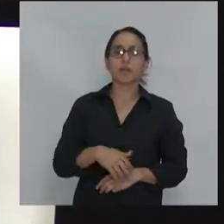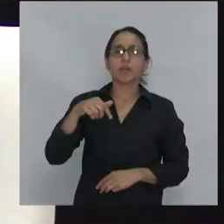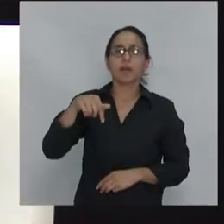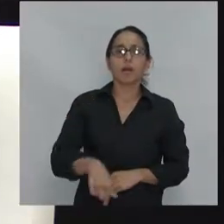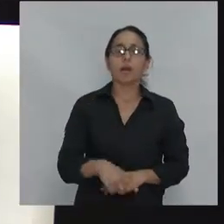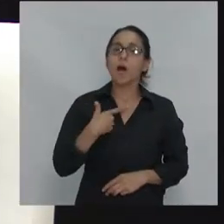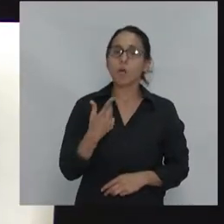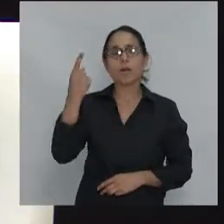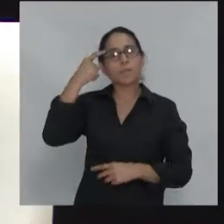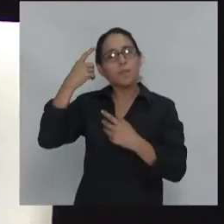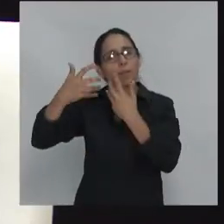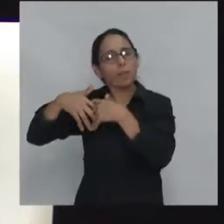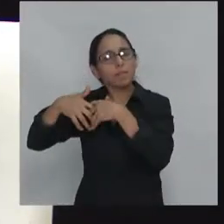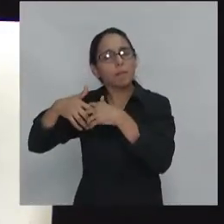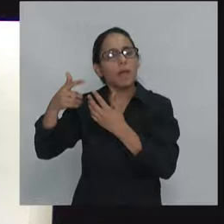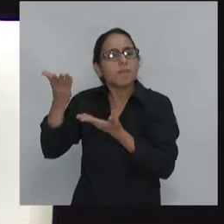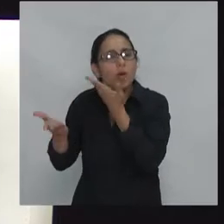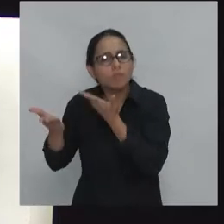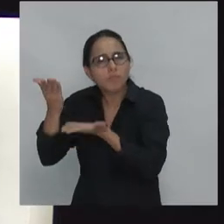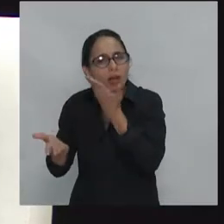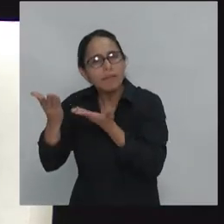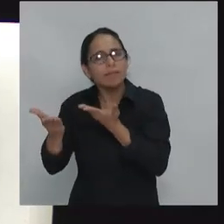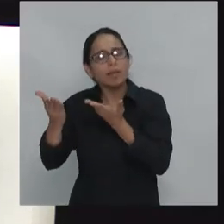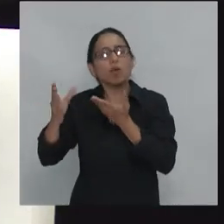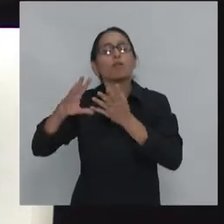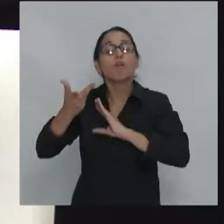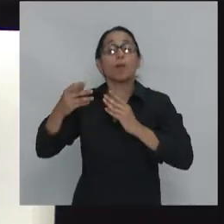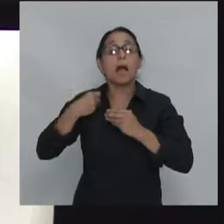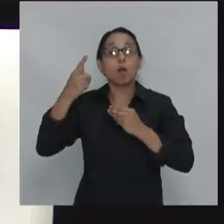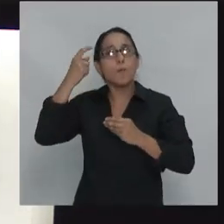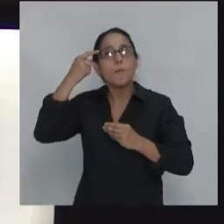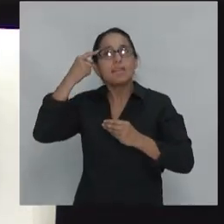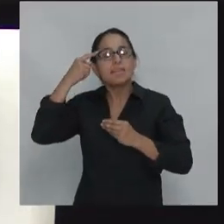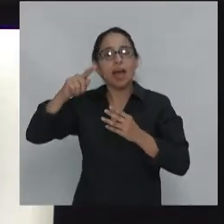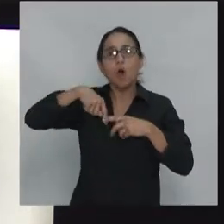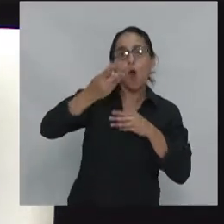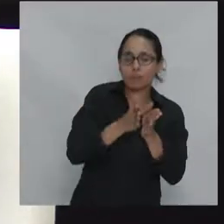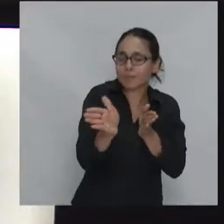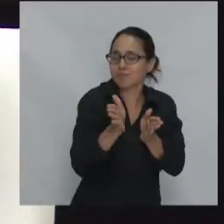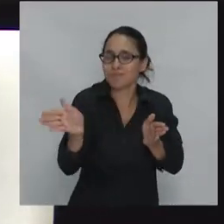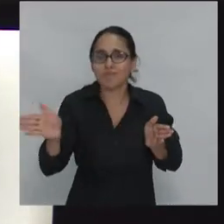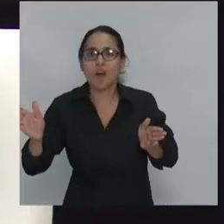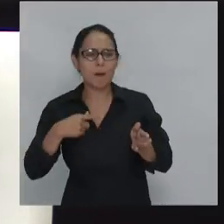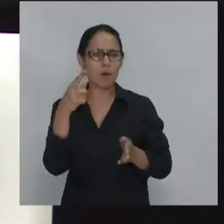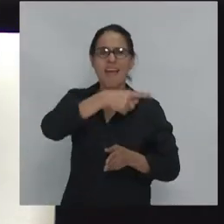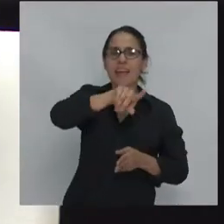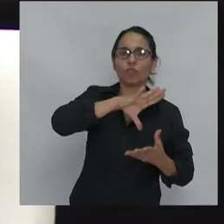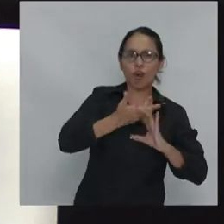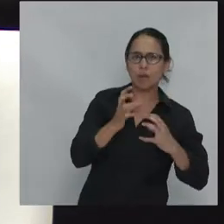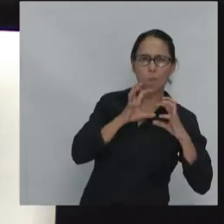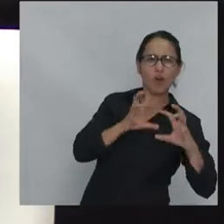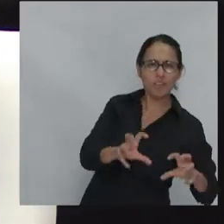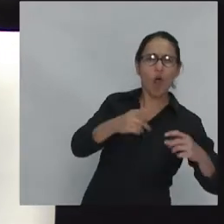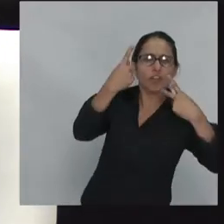propio pensamiento crítico y de construir estas alternativas frente a la internacional del odio frente a estos liderazgos que estamos